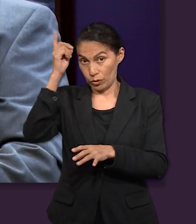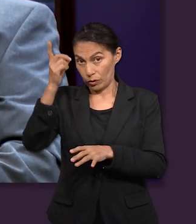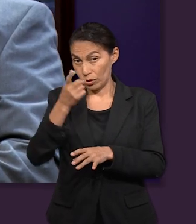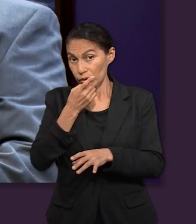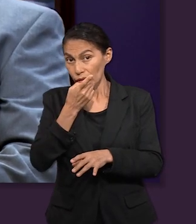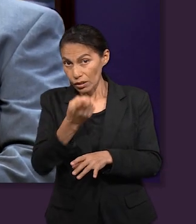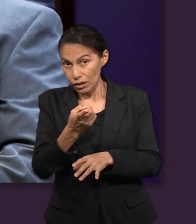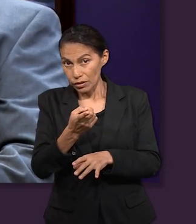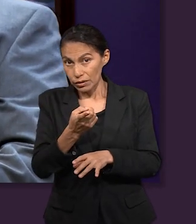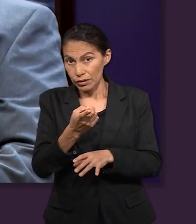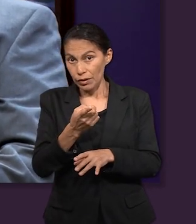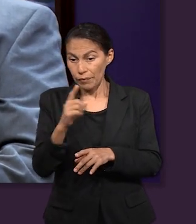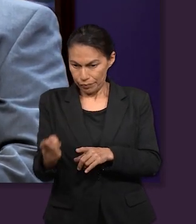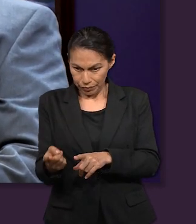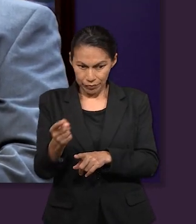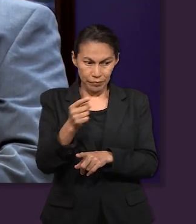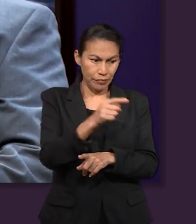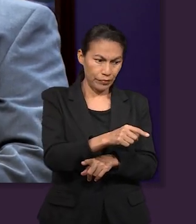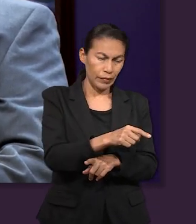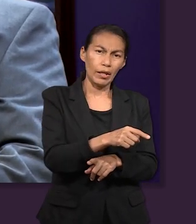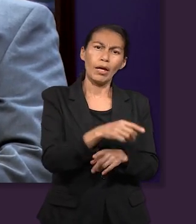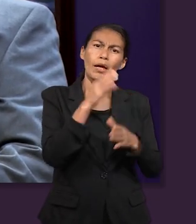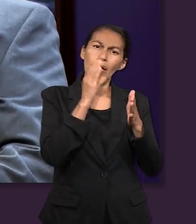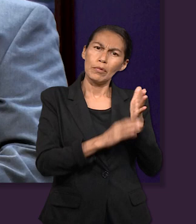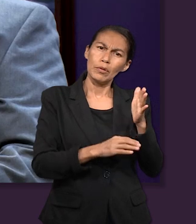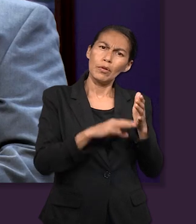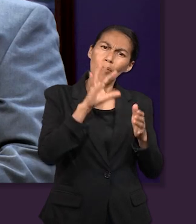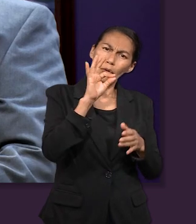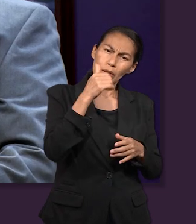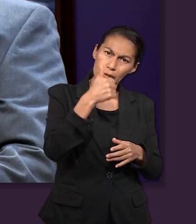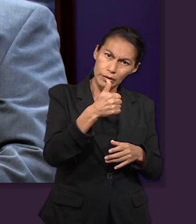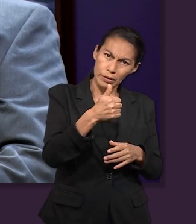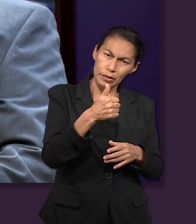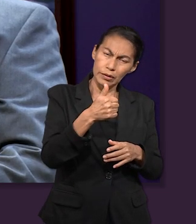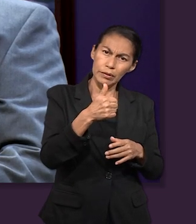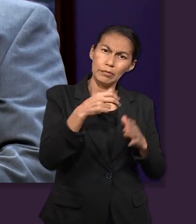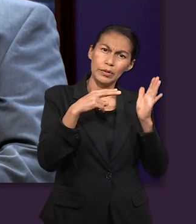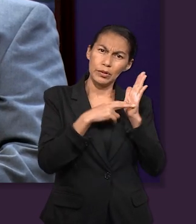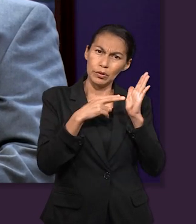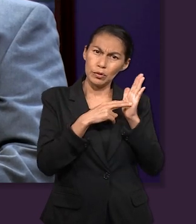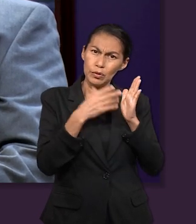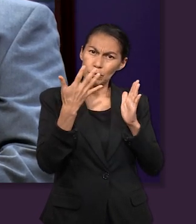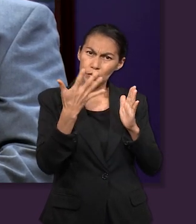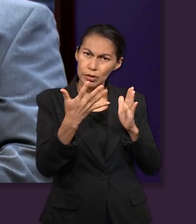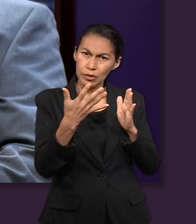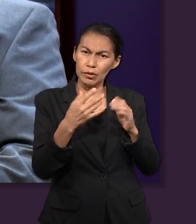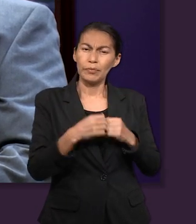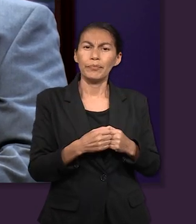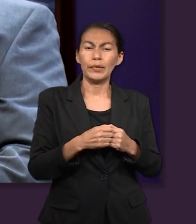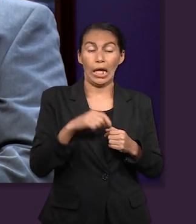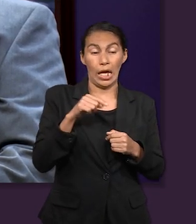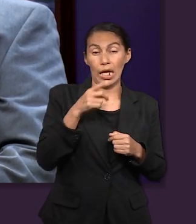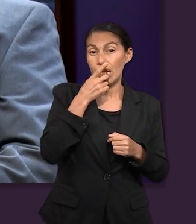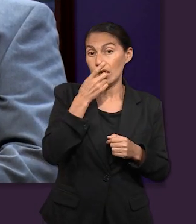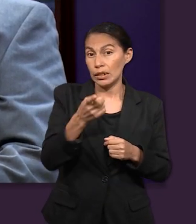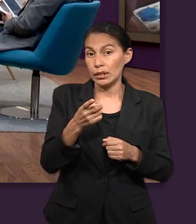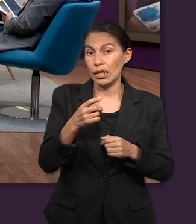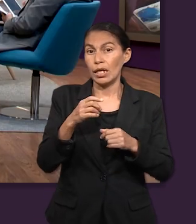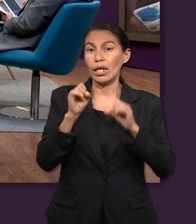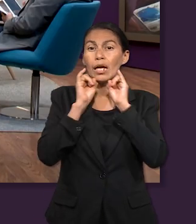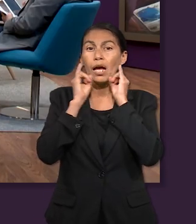ya decide, bueno, Dios le dice que se vaya en el capítulo 46, versículo 5,